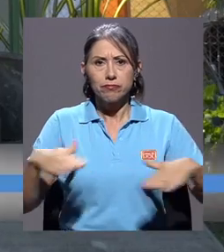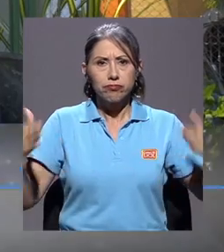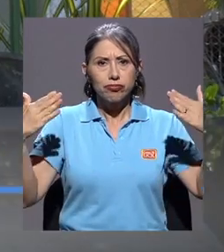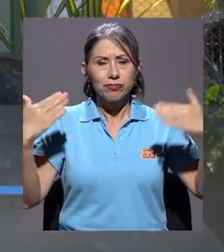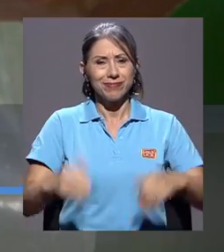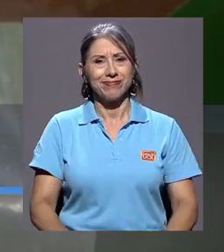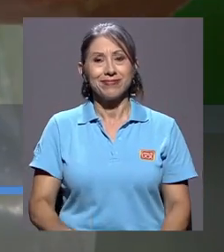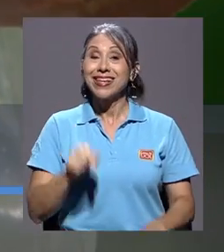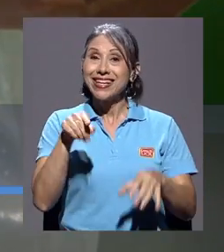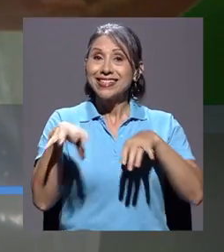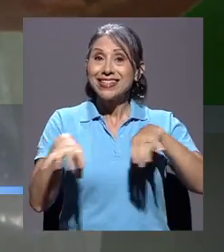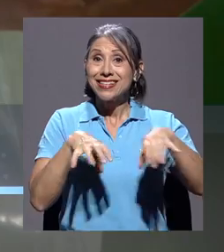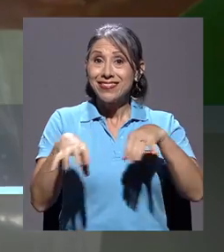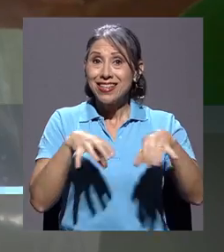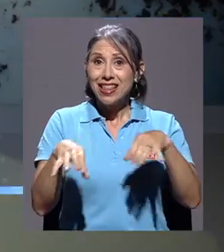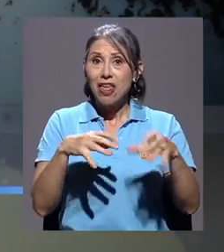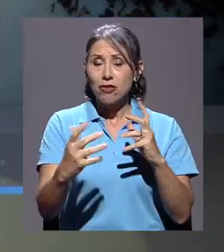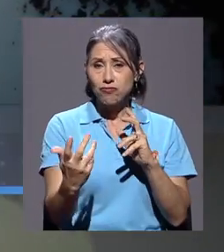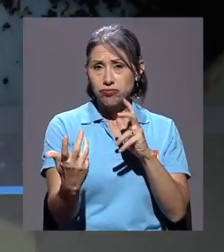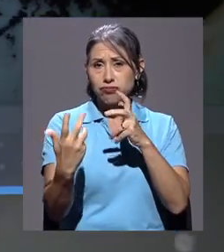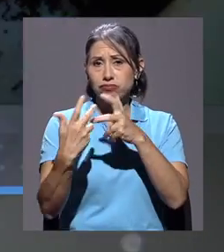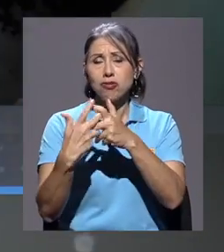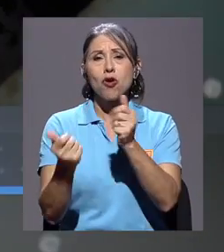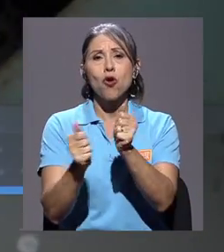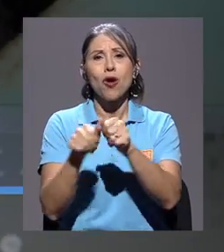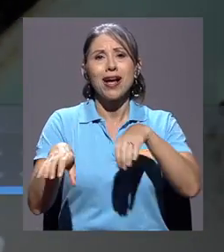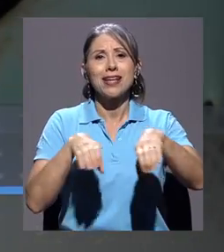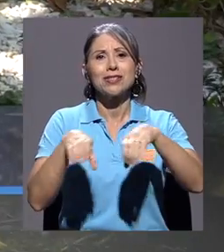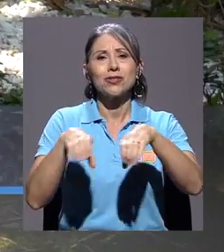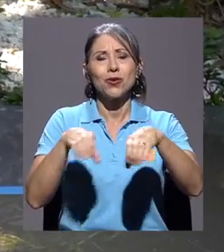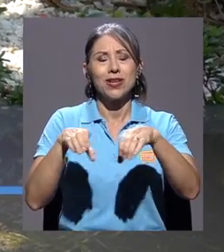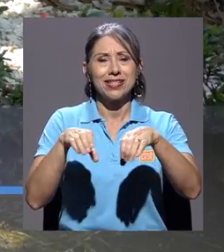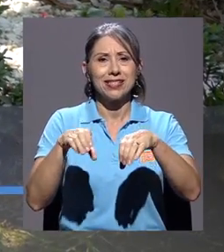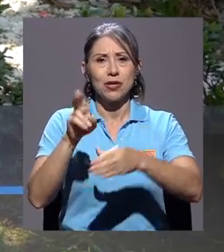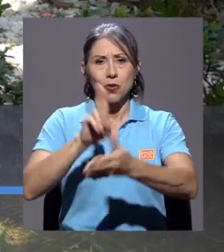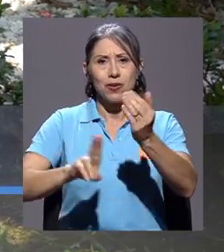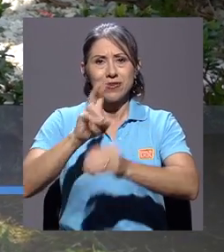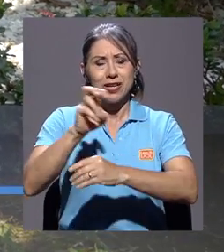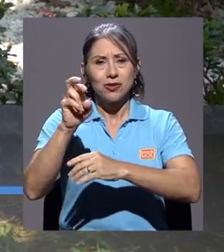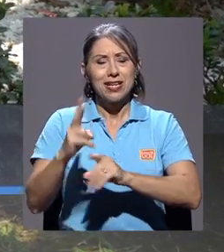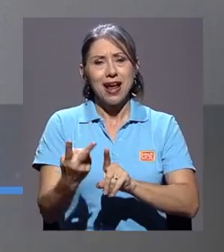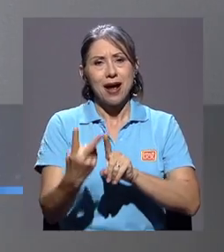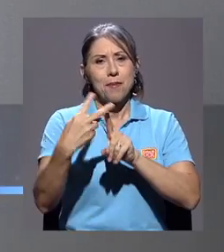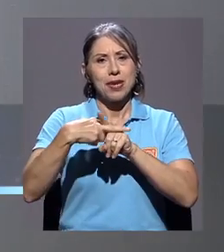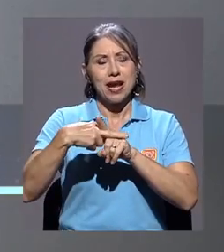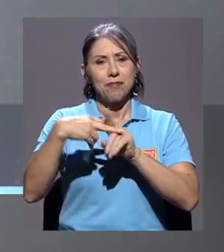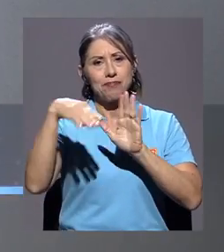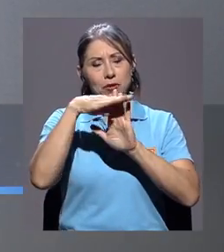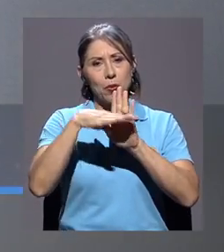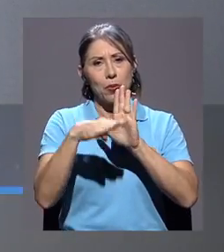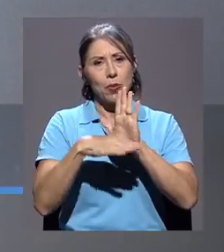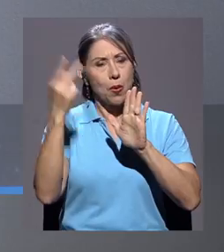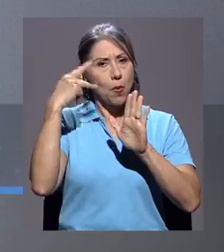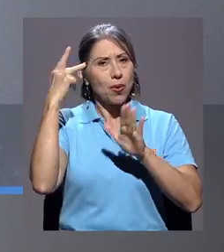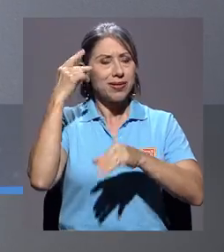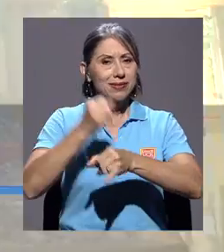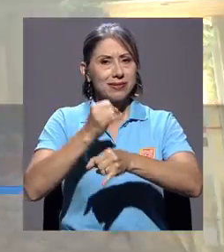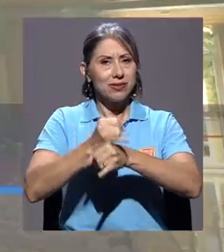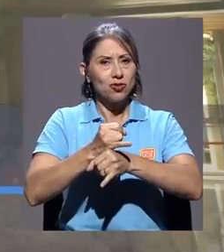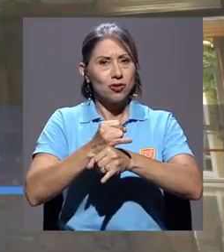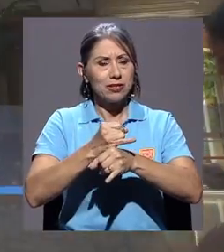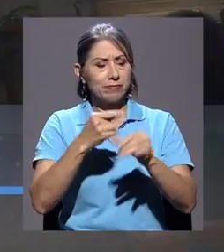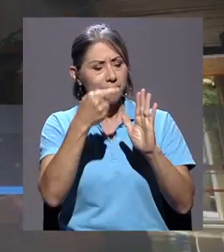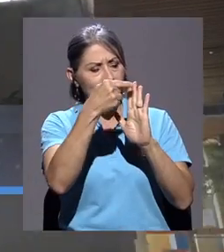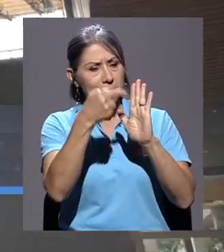Esta actividad vive en consonancia con las acciones que aplica la Universidad de Costa Rica en sus políticas institucionales, las cuales procuran la